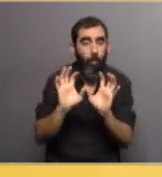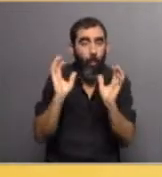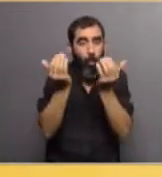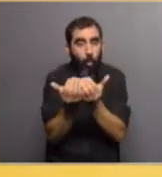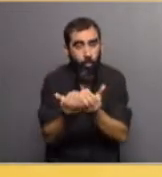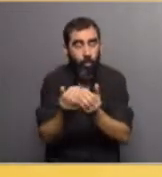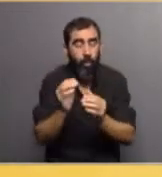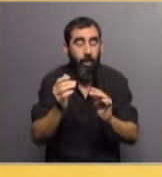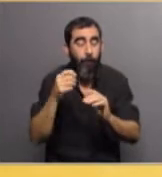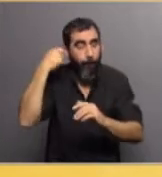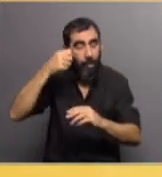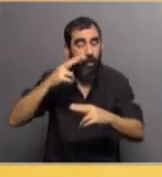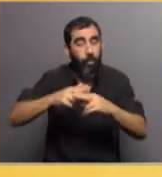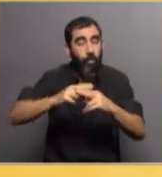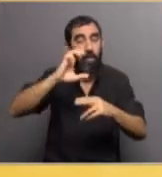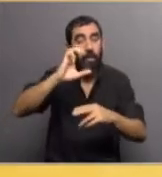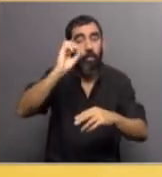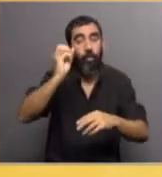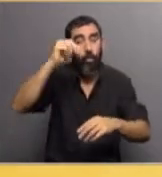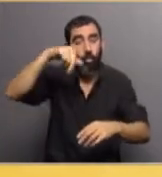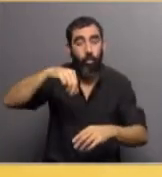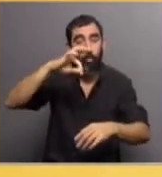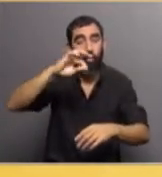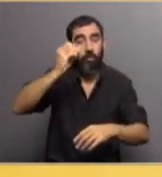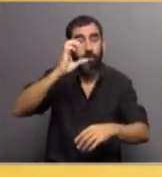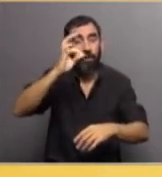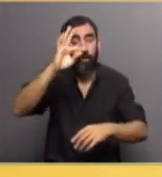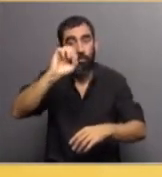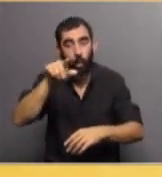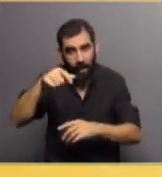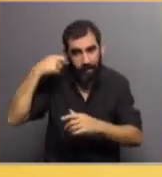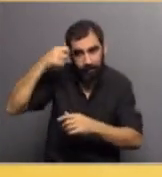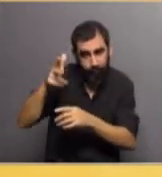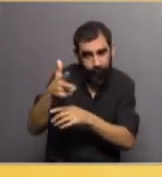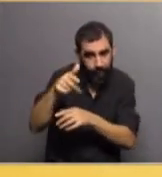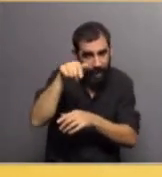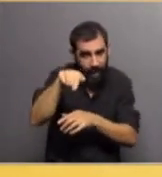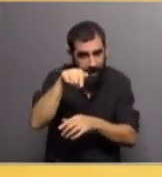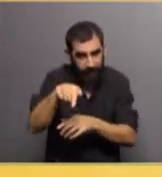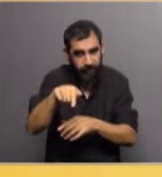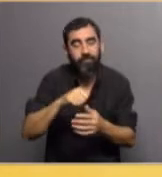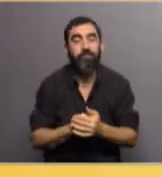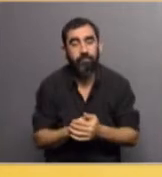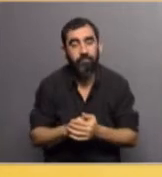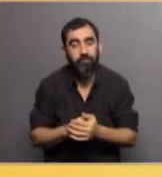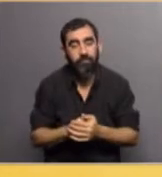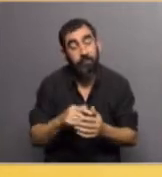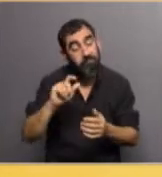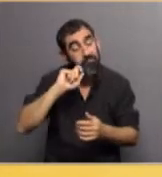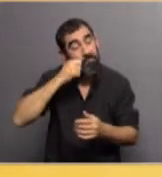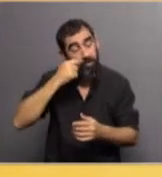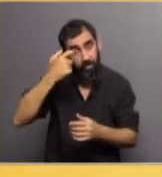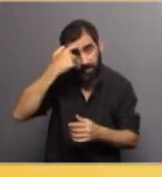Contacto con Jodie Foster se filmó ahí, además de otras. Así que, bueno, es una atracción